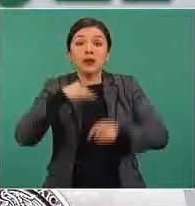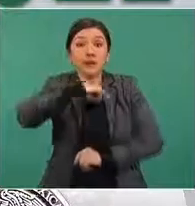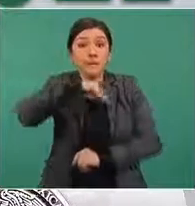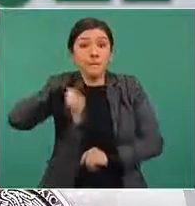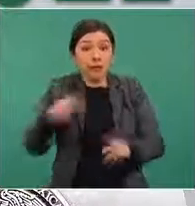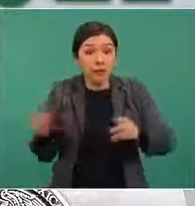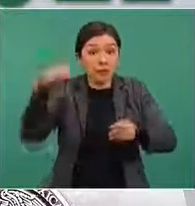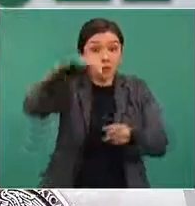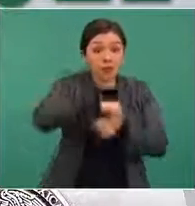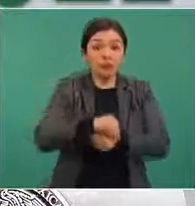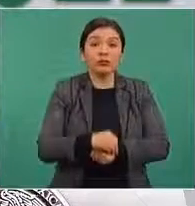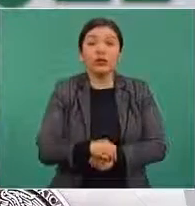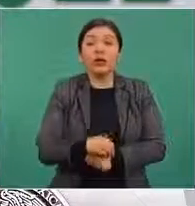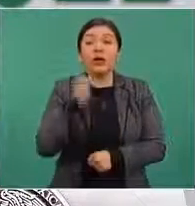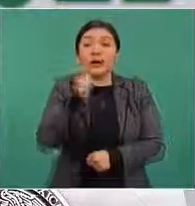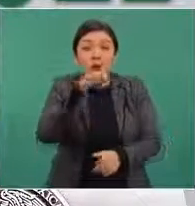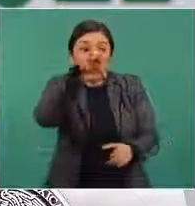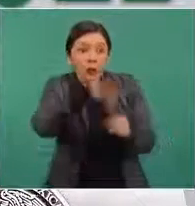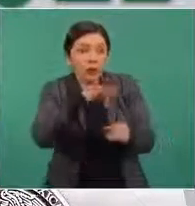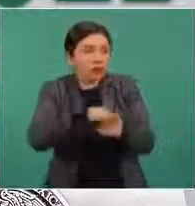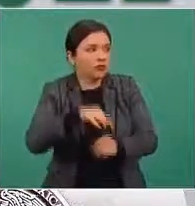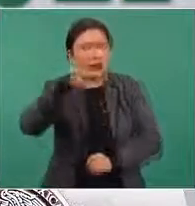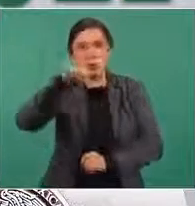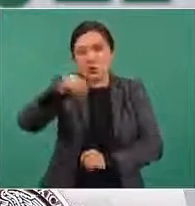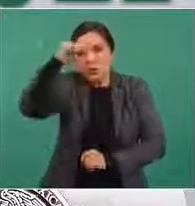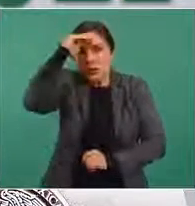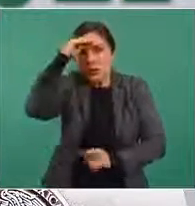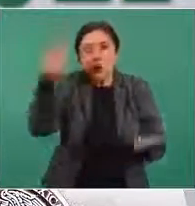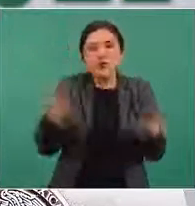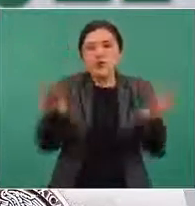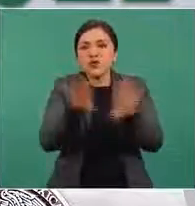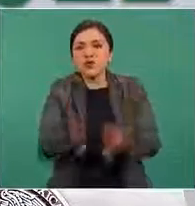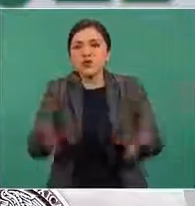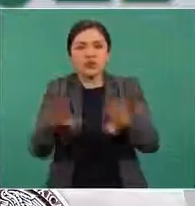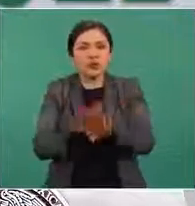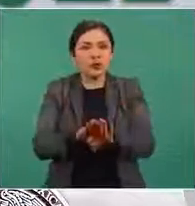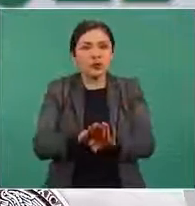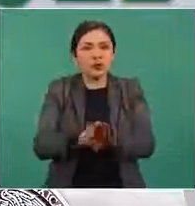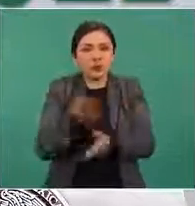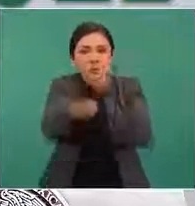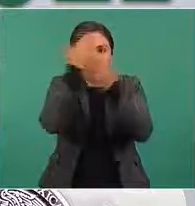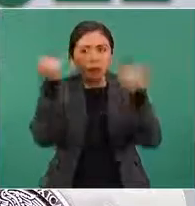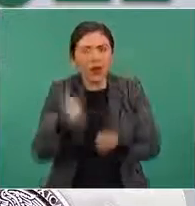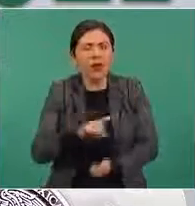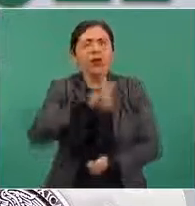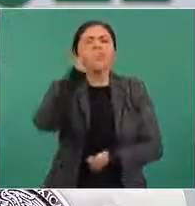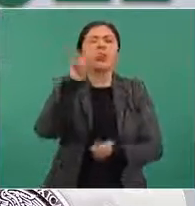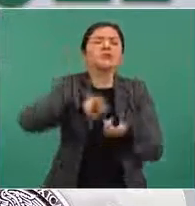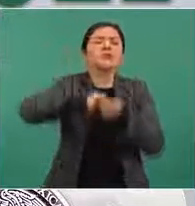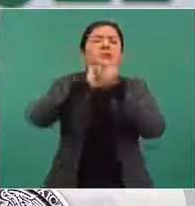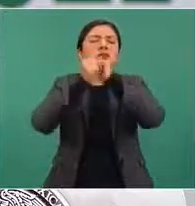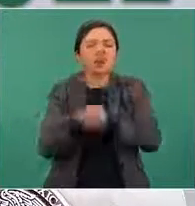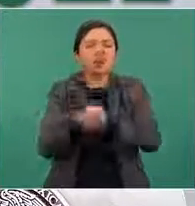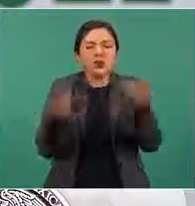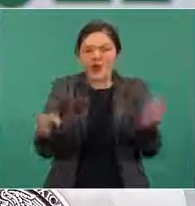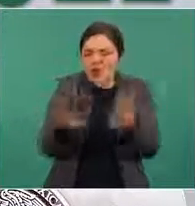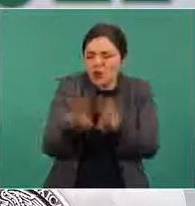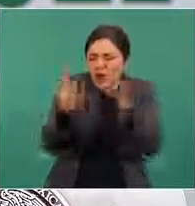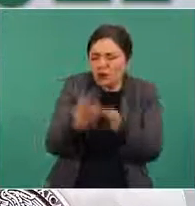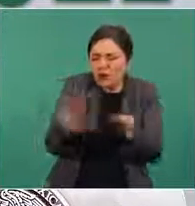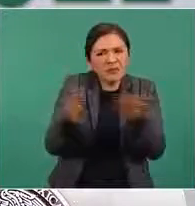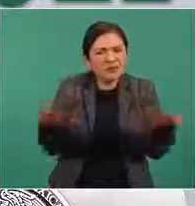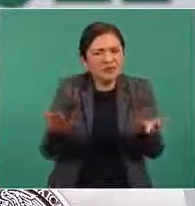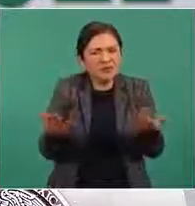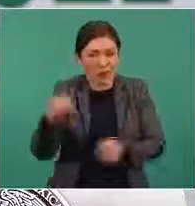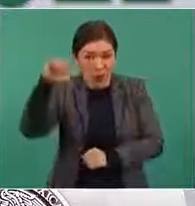elecciones son imprevisibles, después son inexplicables. Tampoco es hoy el caso